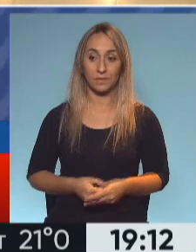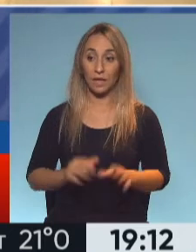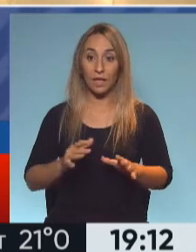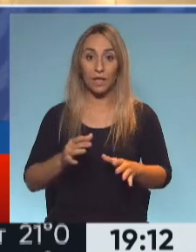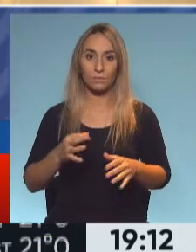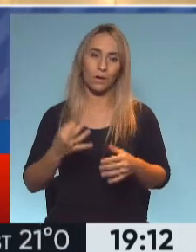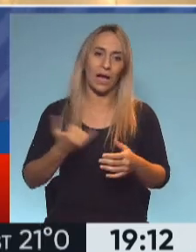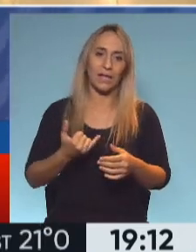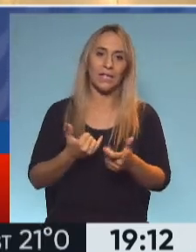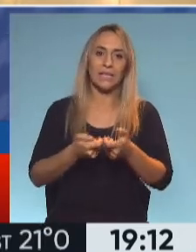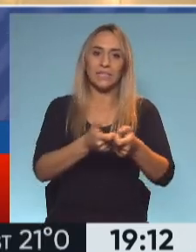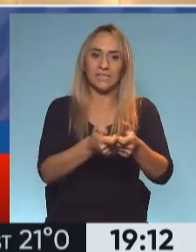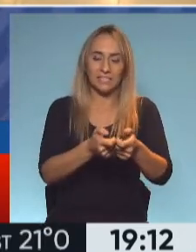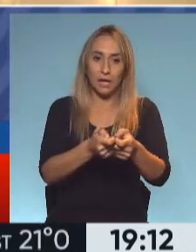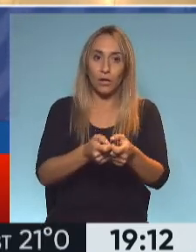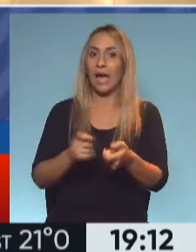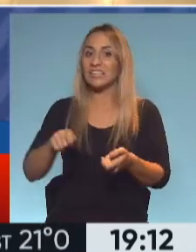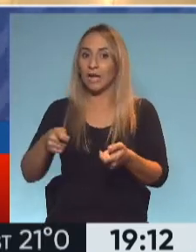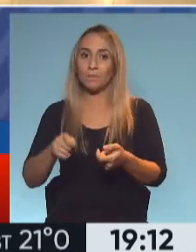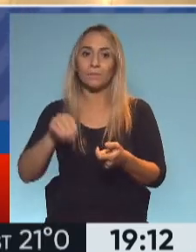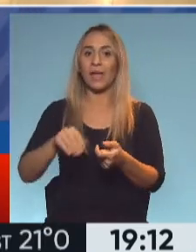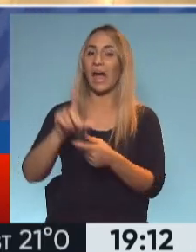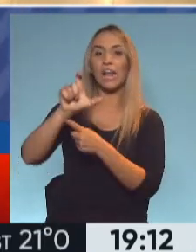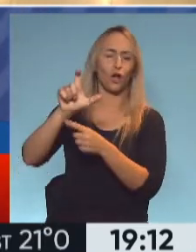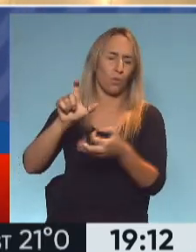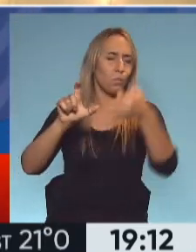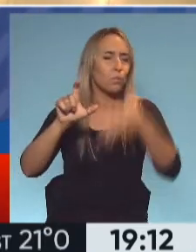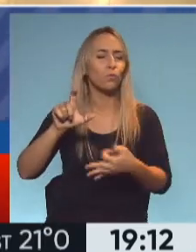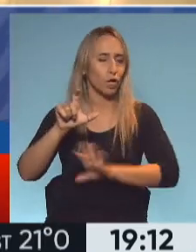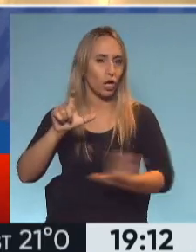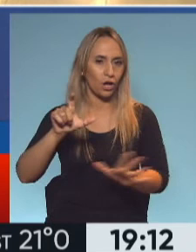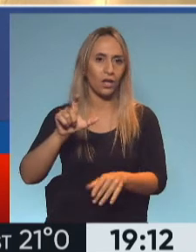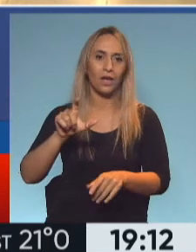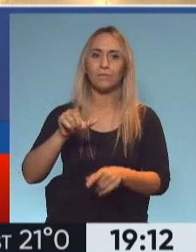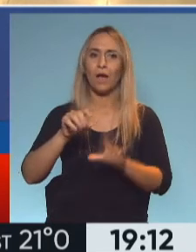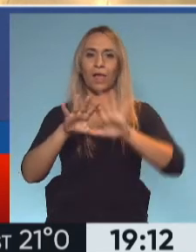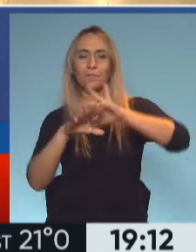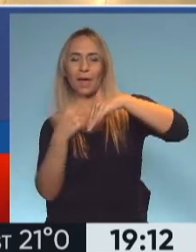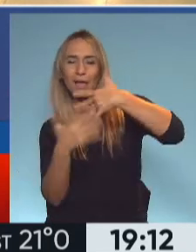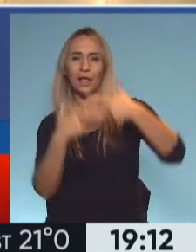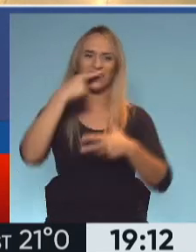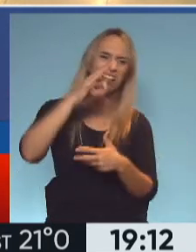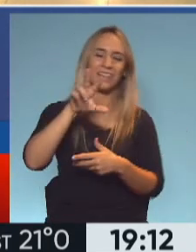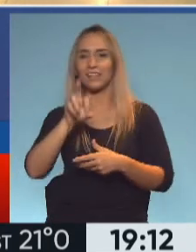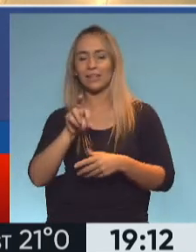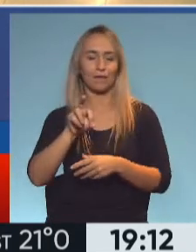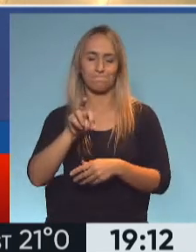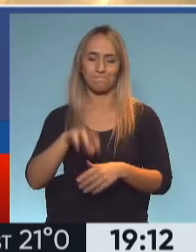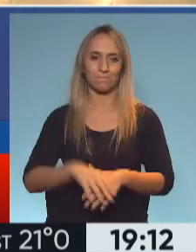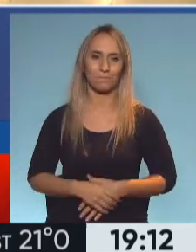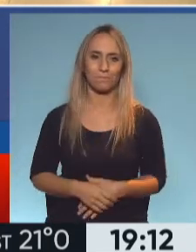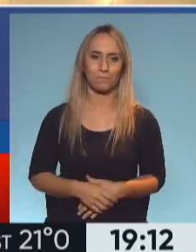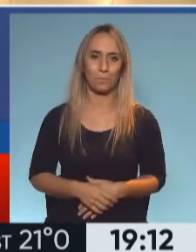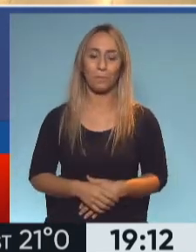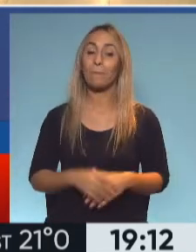la llave, el celular, de los documentos. Y alcohol puro. Ah, ¿70-30? Sí. Muy bien, muy bien. ¿A dónde van?